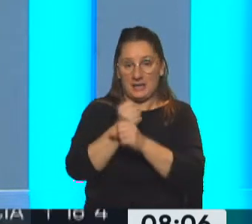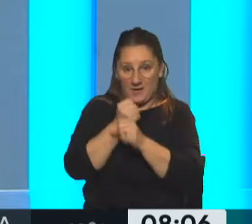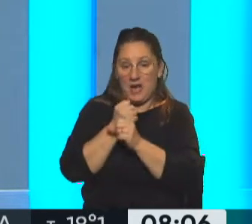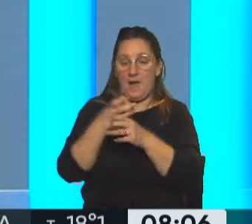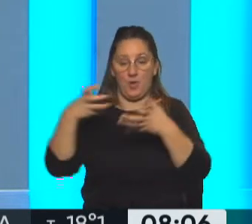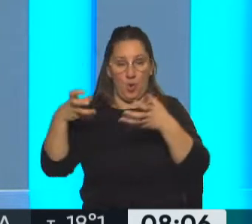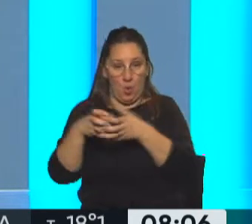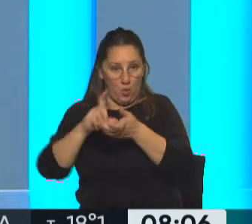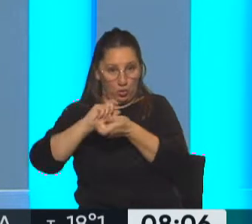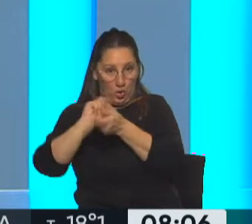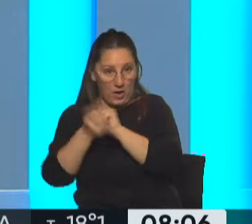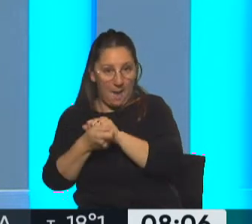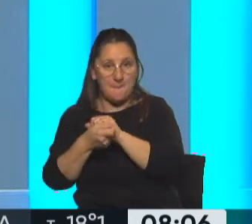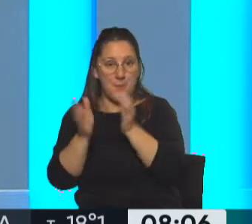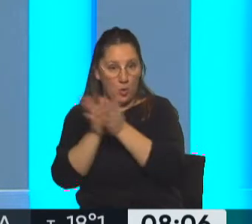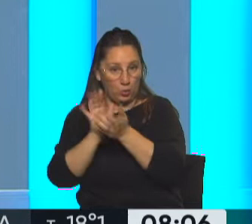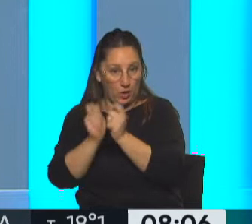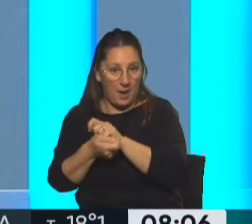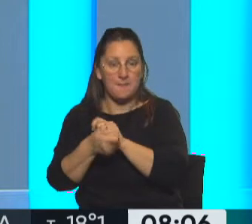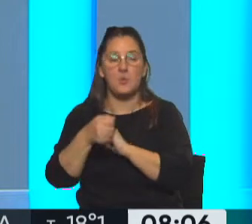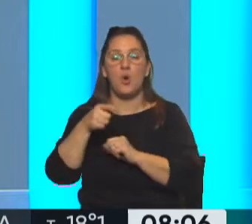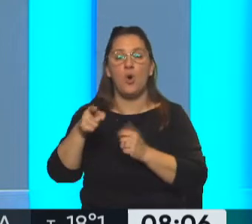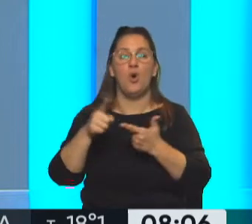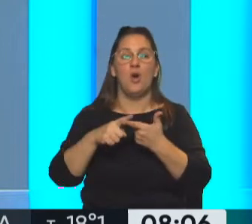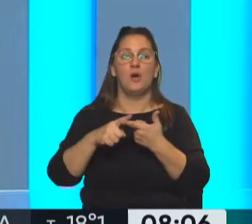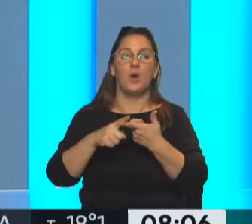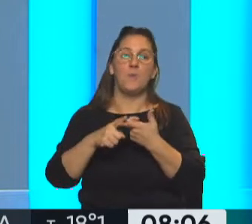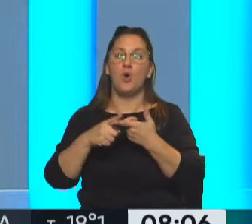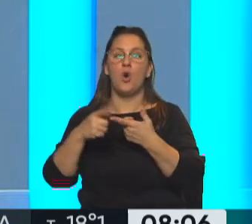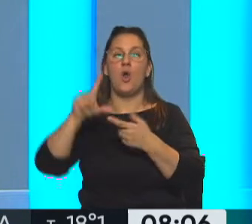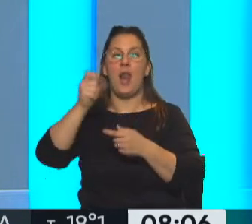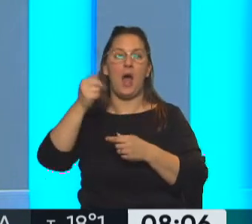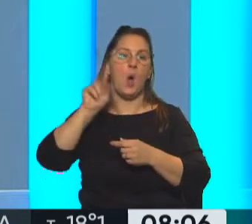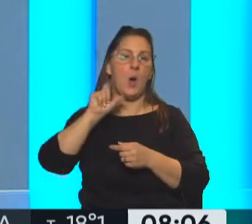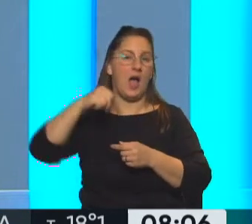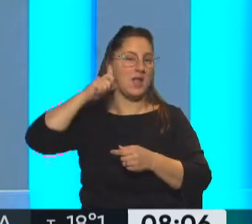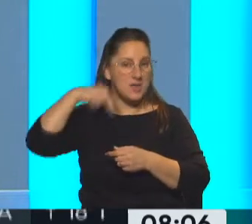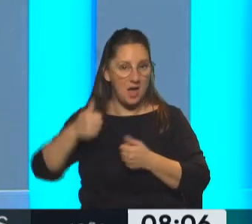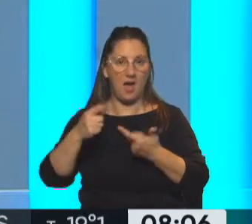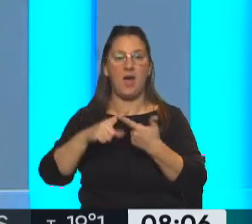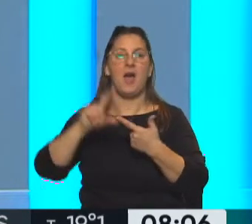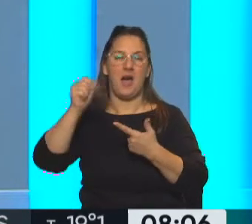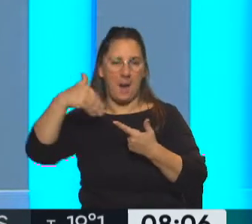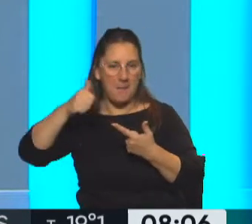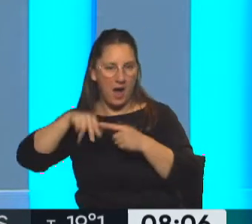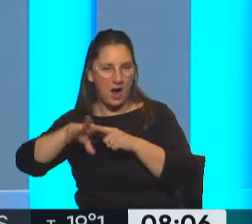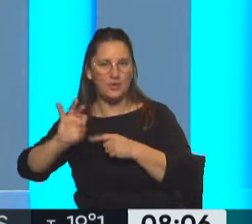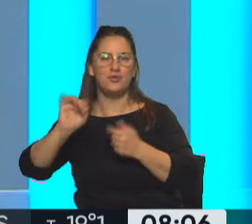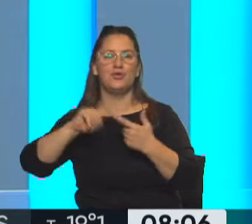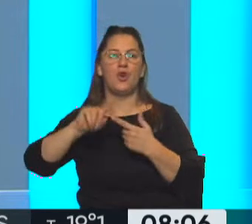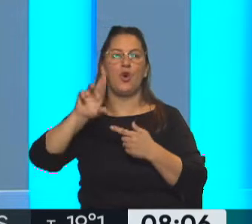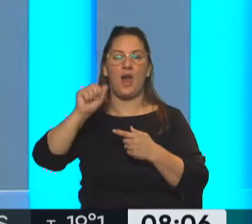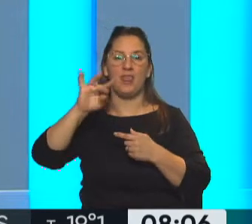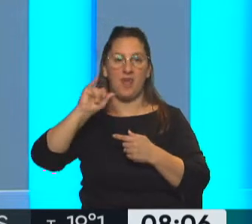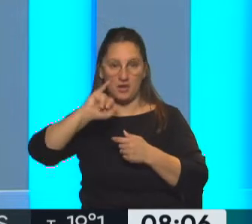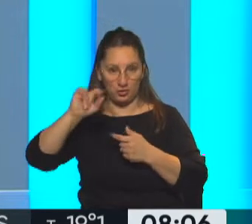están trabajando los sectores que conforman... El interbloque. El interbloque labanista, donde está Graciela Camaño, donde está Florencio